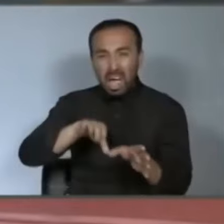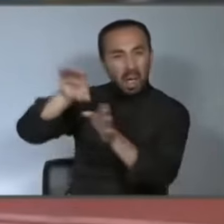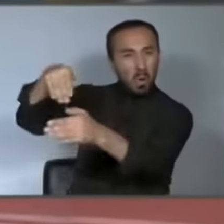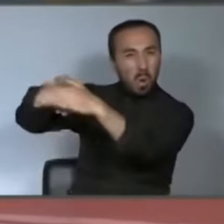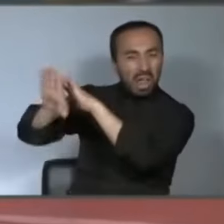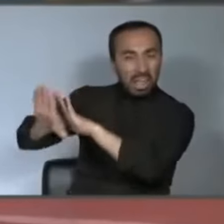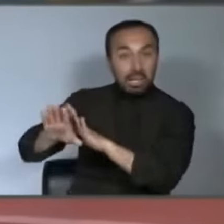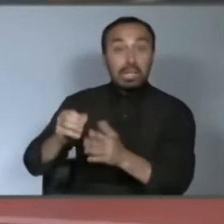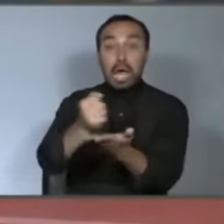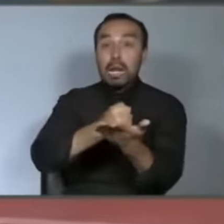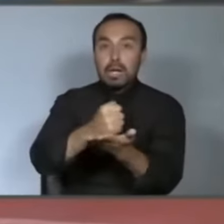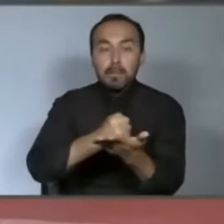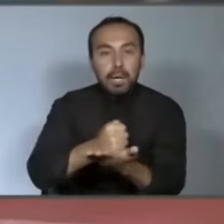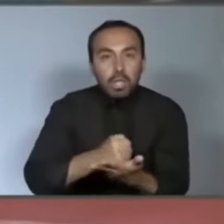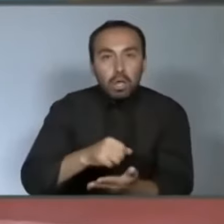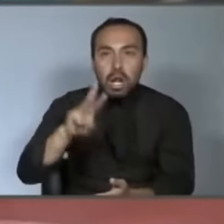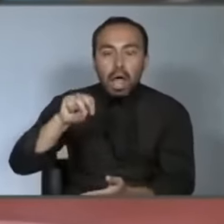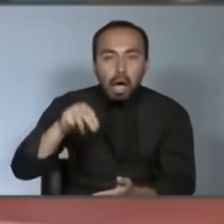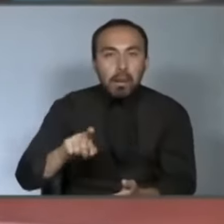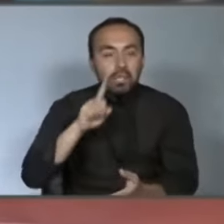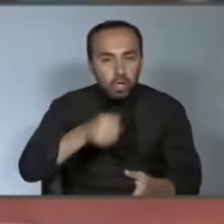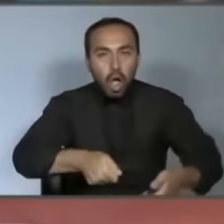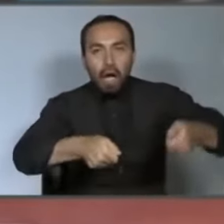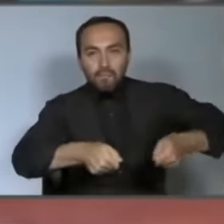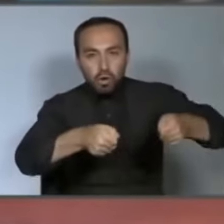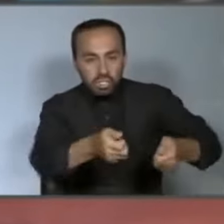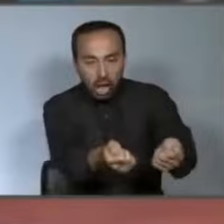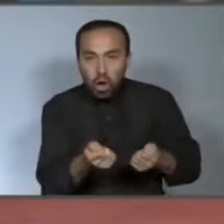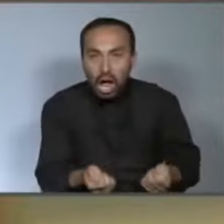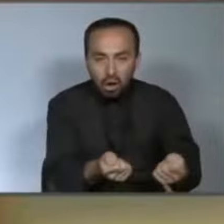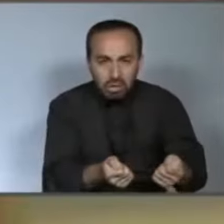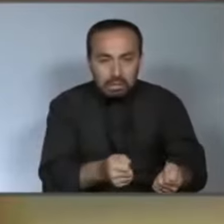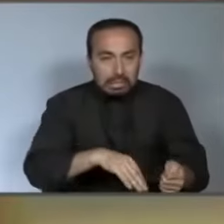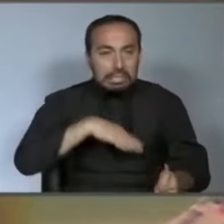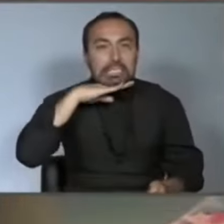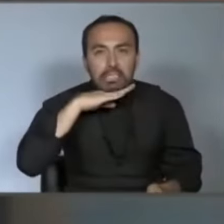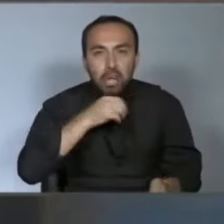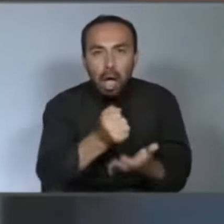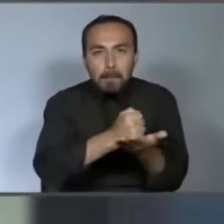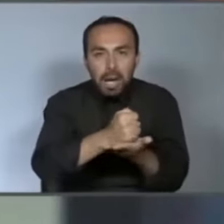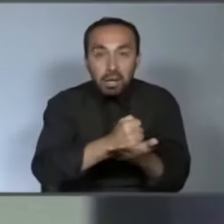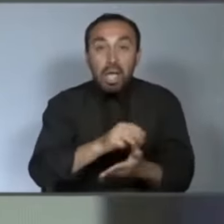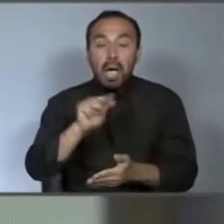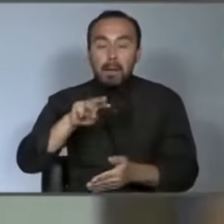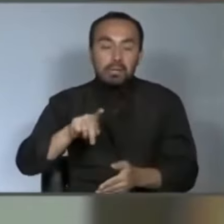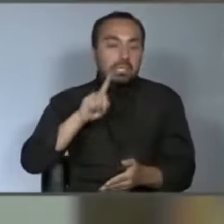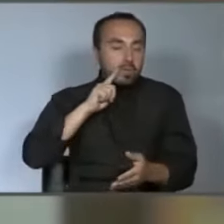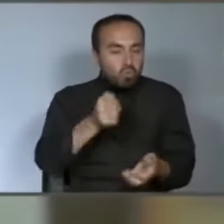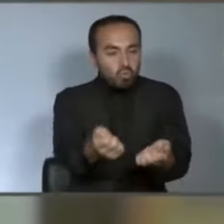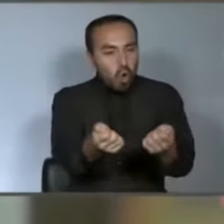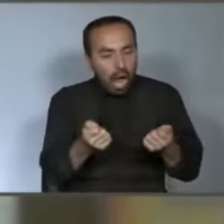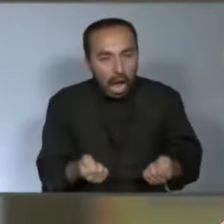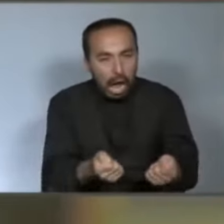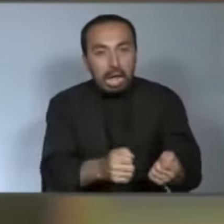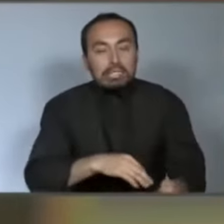Remedios. Remedios. Todas nuestras madres tienen una bolsa, un estuche, un cajón lleno de remedios. Mi mamá tiene un cajón lleno de remedios. Del año de la Callampa.